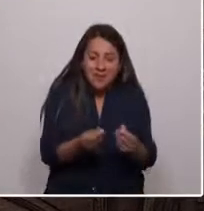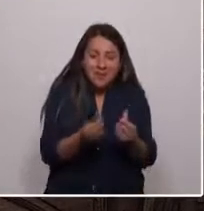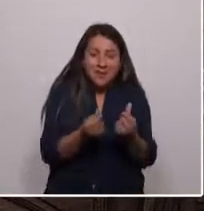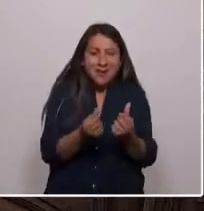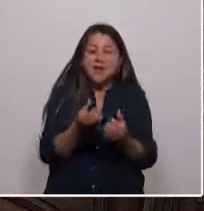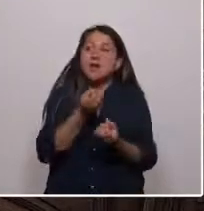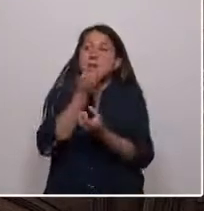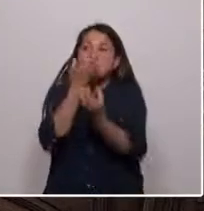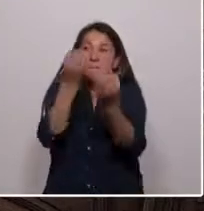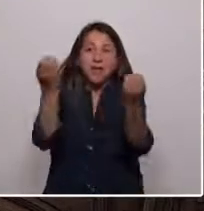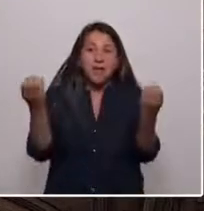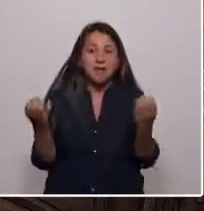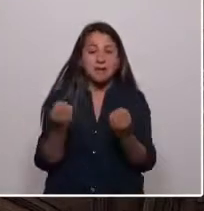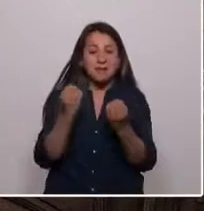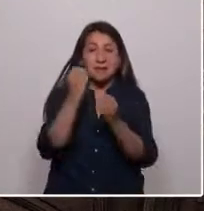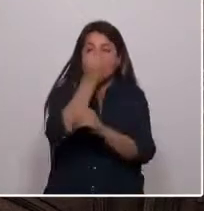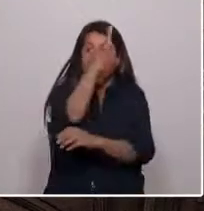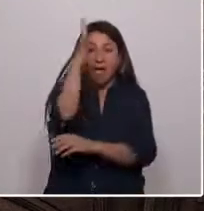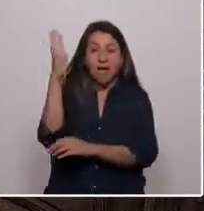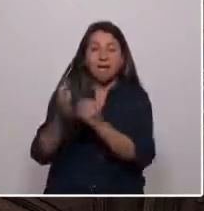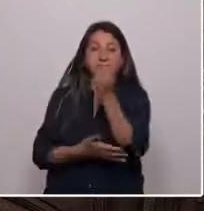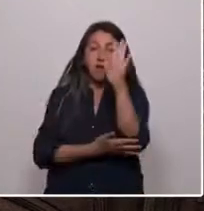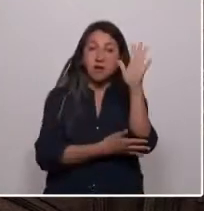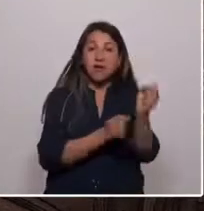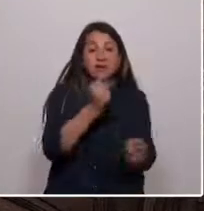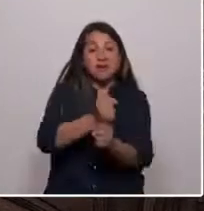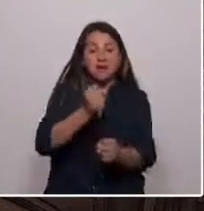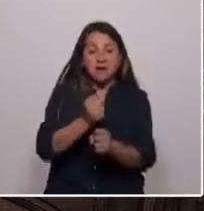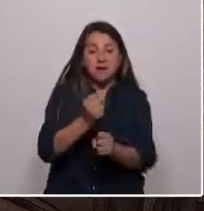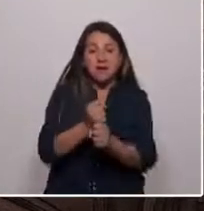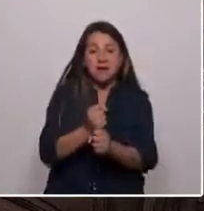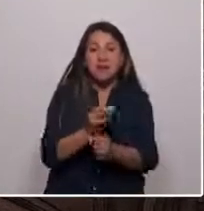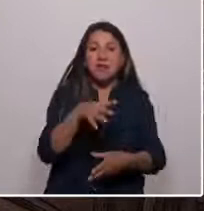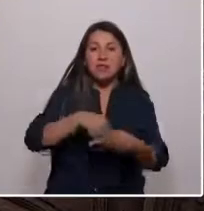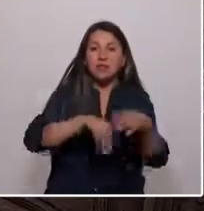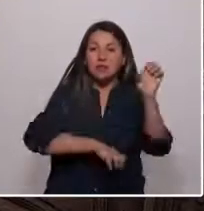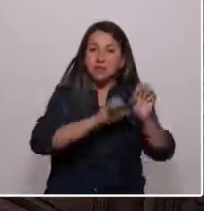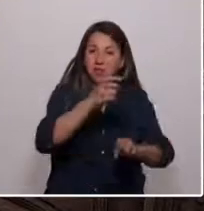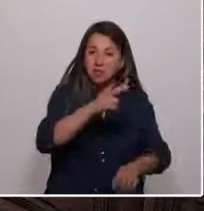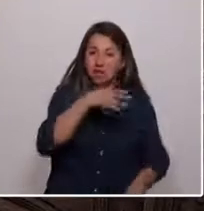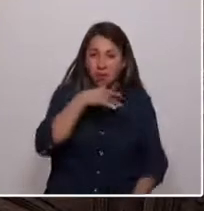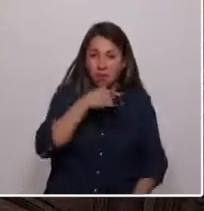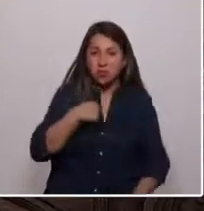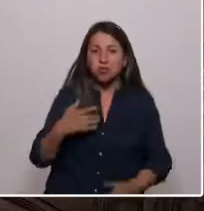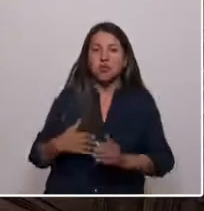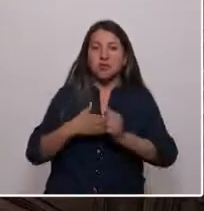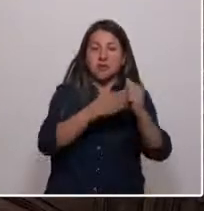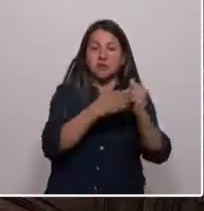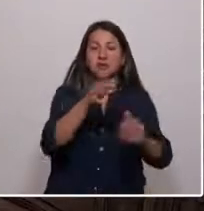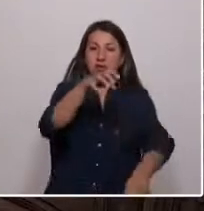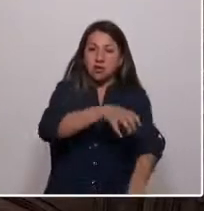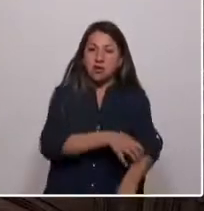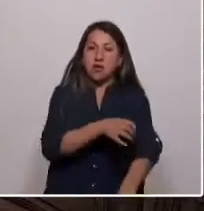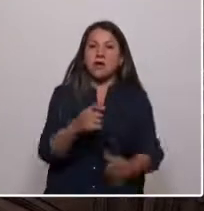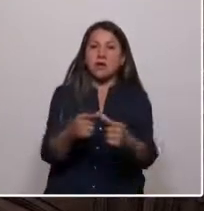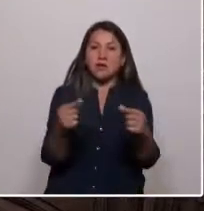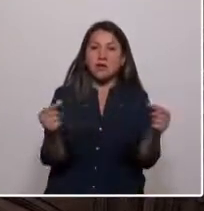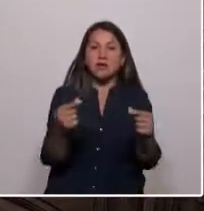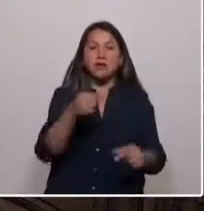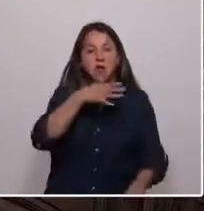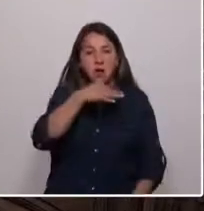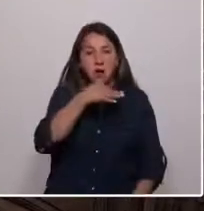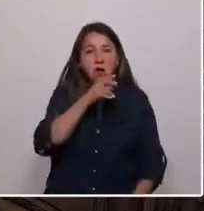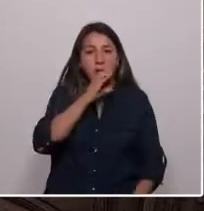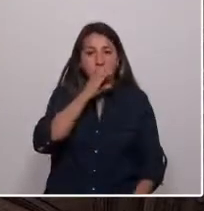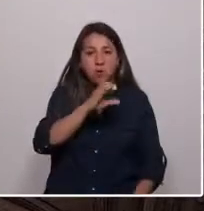plantas y árboles. Trabajé en la cooperativa de agua de Patagua Cerro, y fui dirigente regional y nacional en agua potable rural